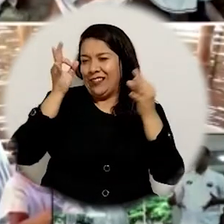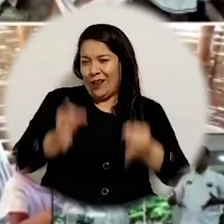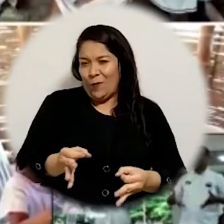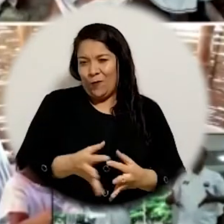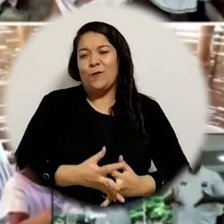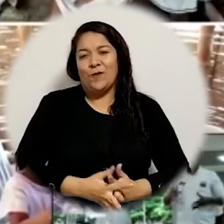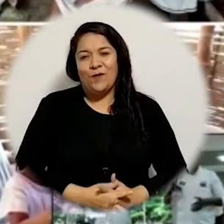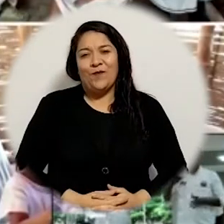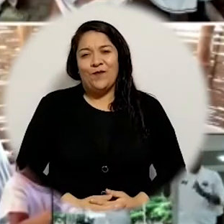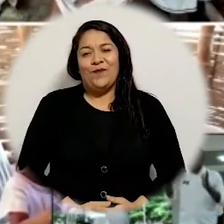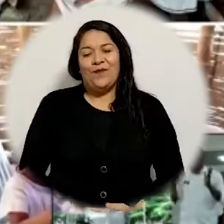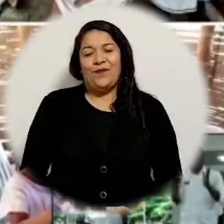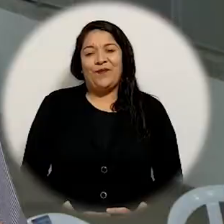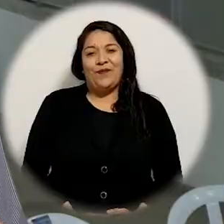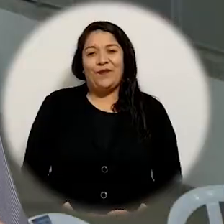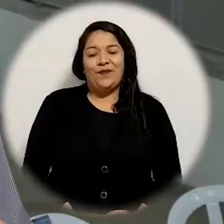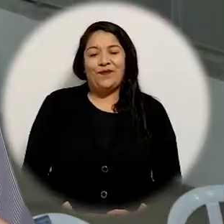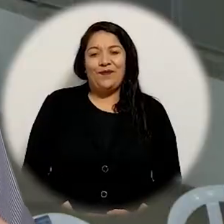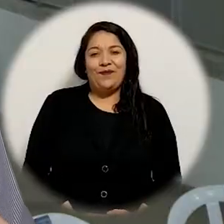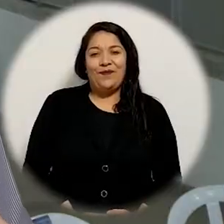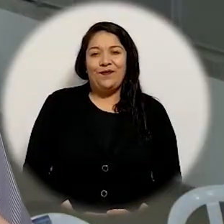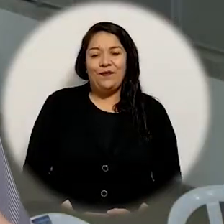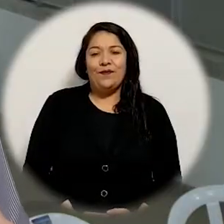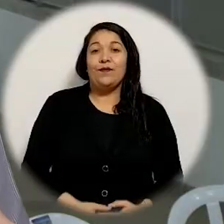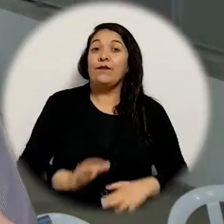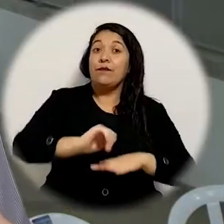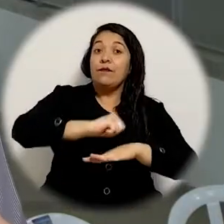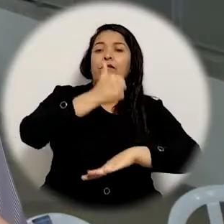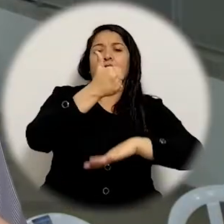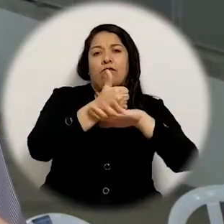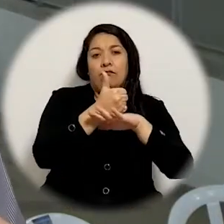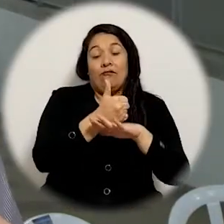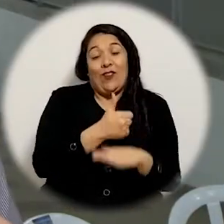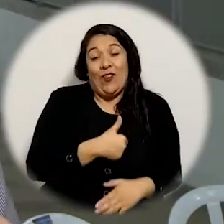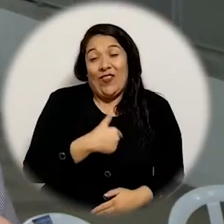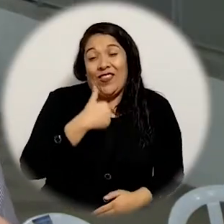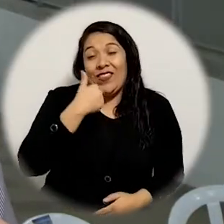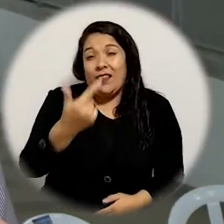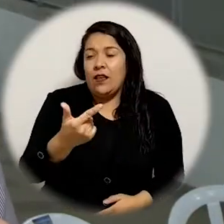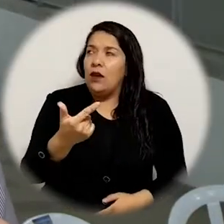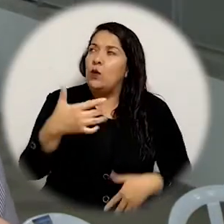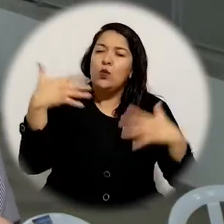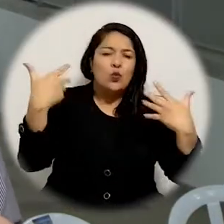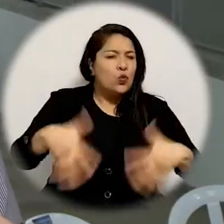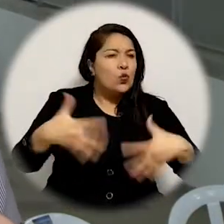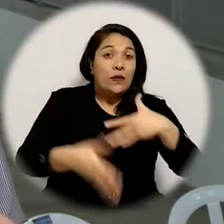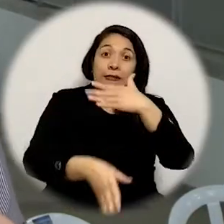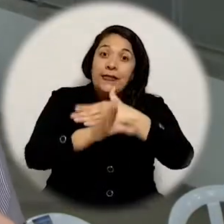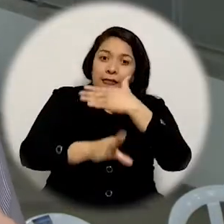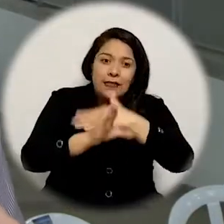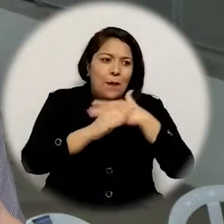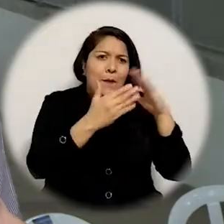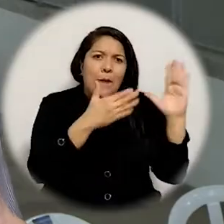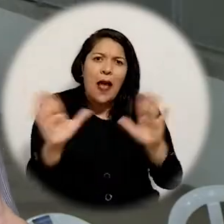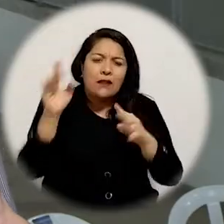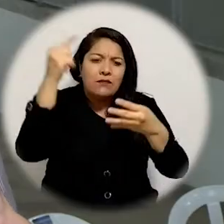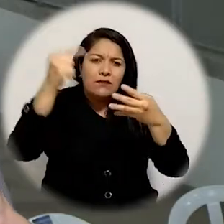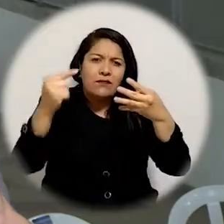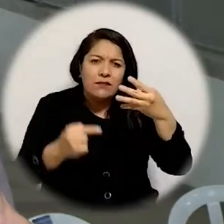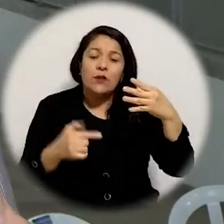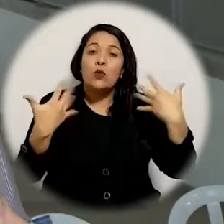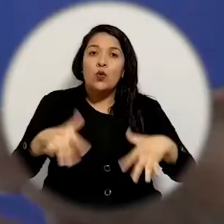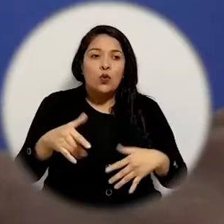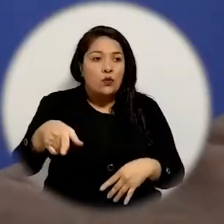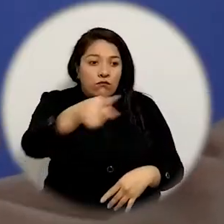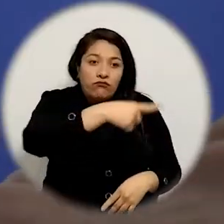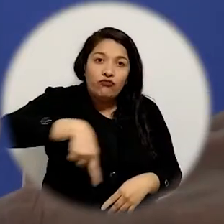han sido unos cuatro años exitosos no solamente para el rector sino para la universidad si al rector le va bien